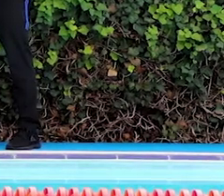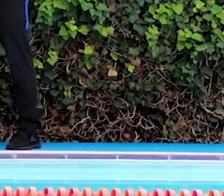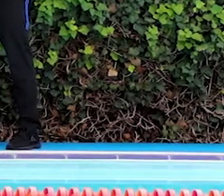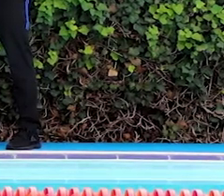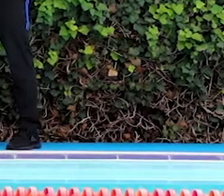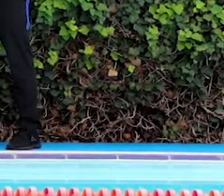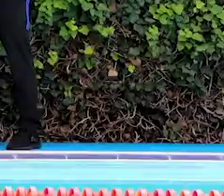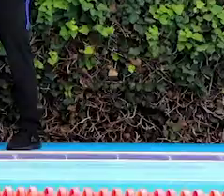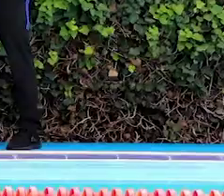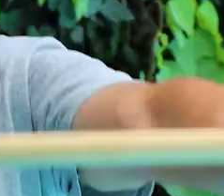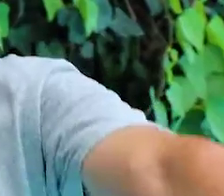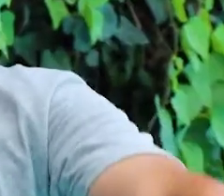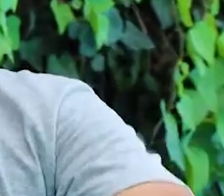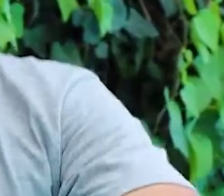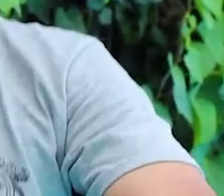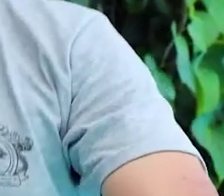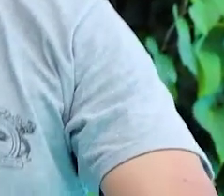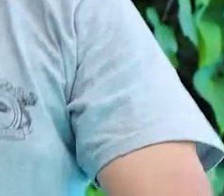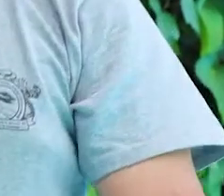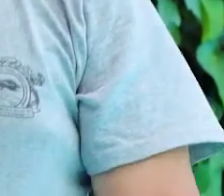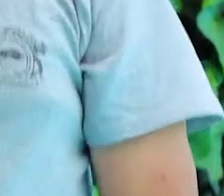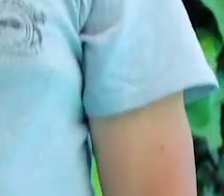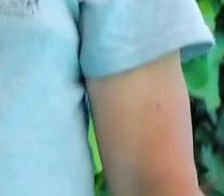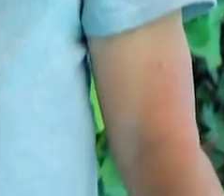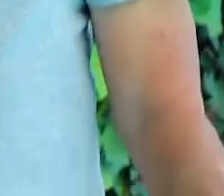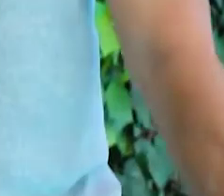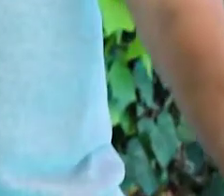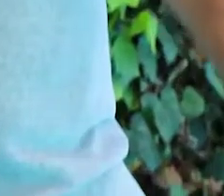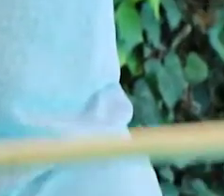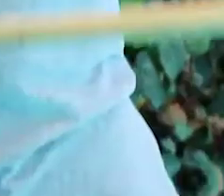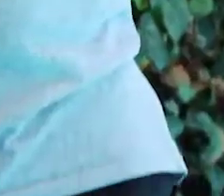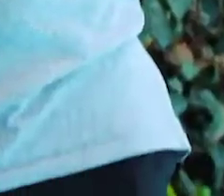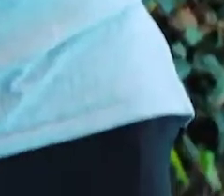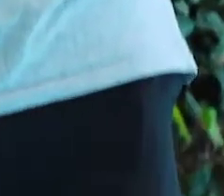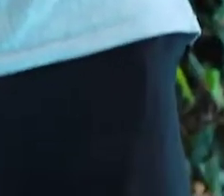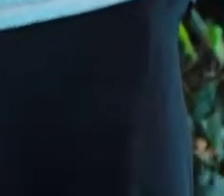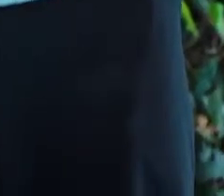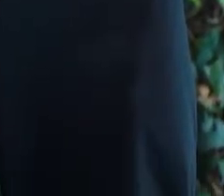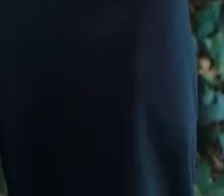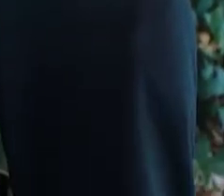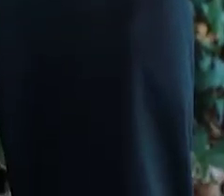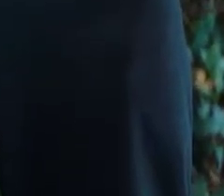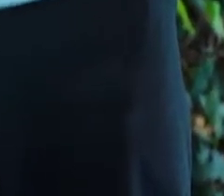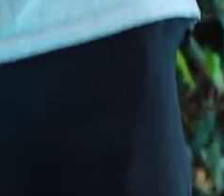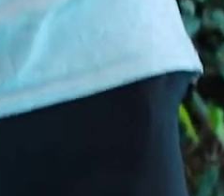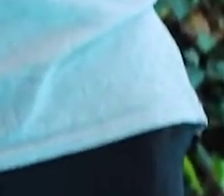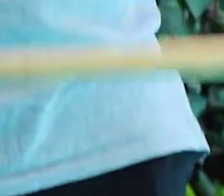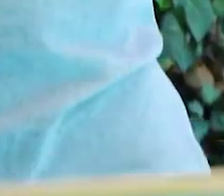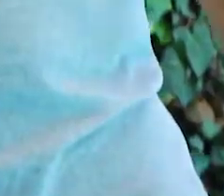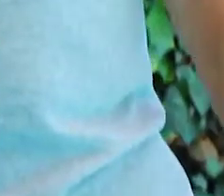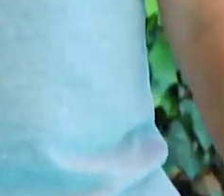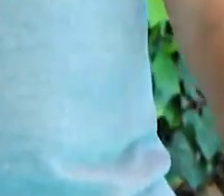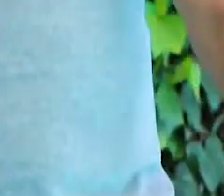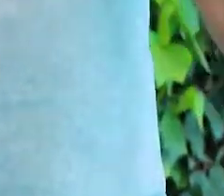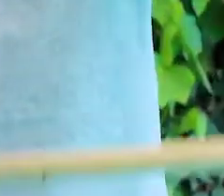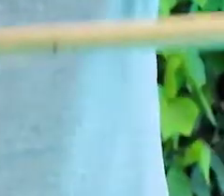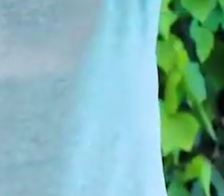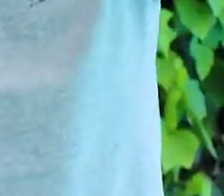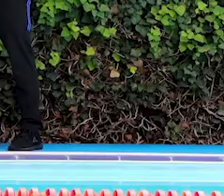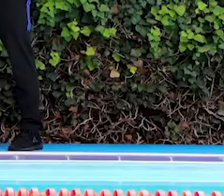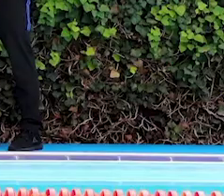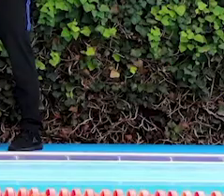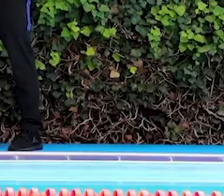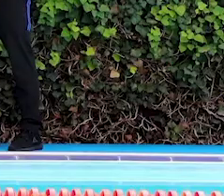Y vamos a hacer extensión a la altura